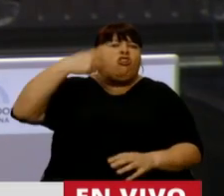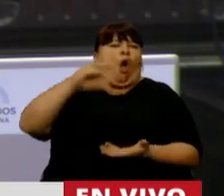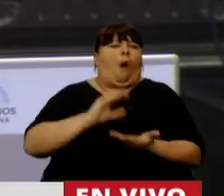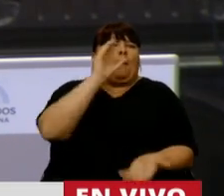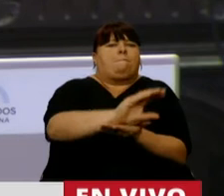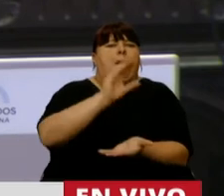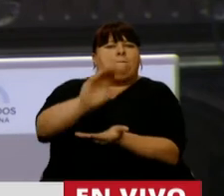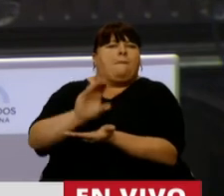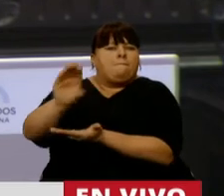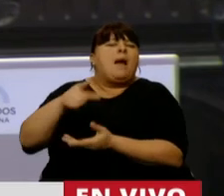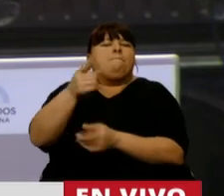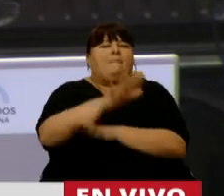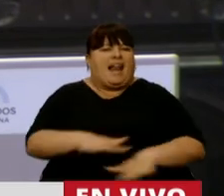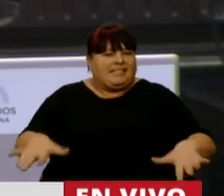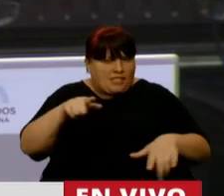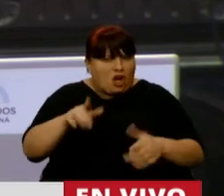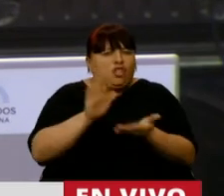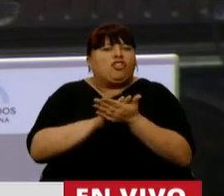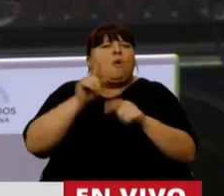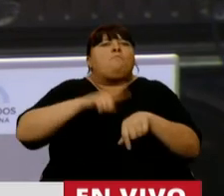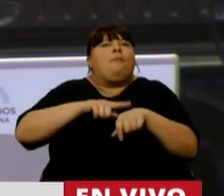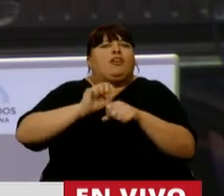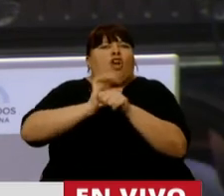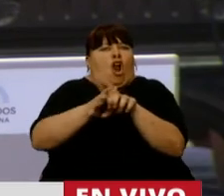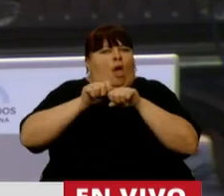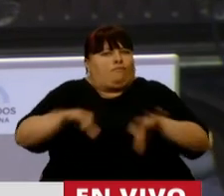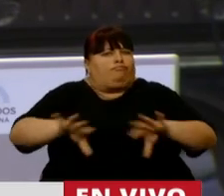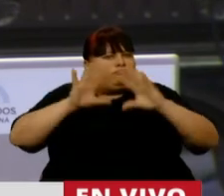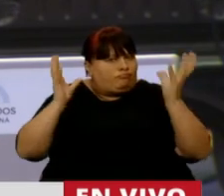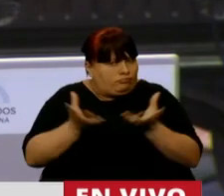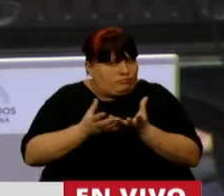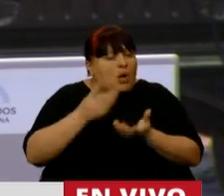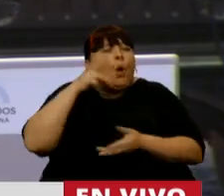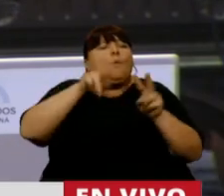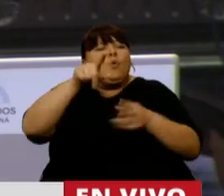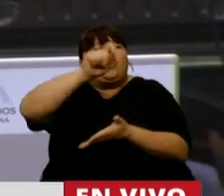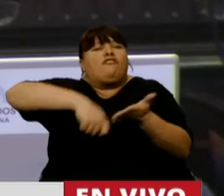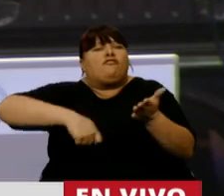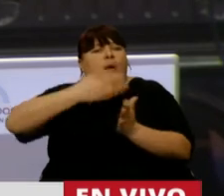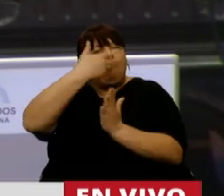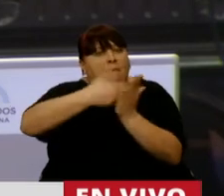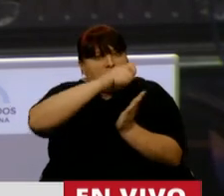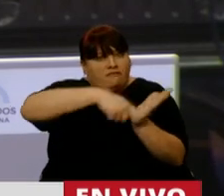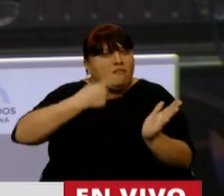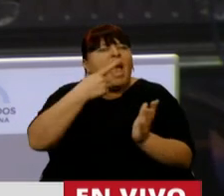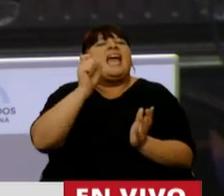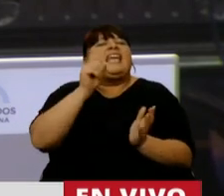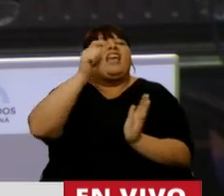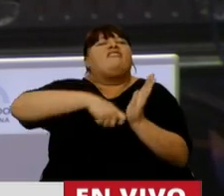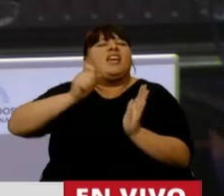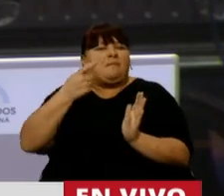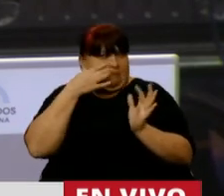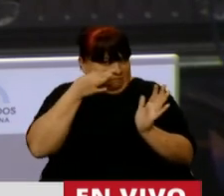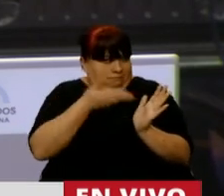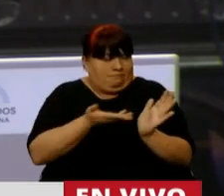las partidas asignadas a niñez en el marco de la pandemia. Busquen las firmas de ese informe y ahí van a ver quiénes están